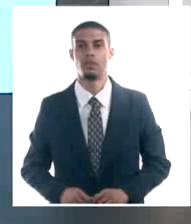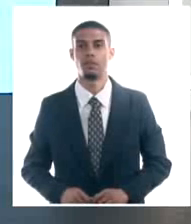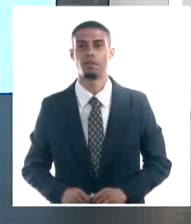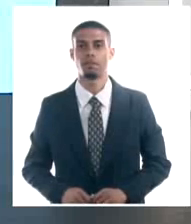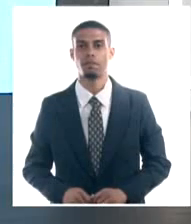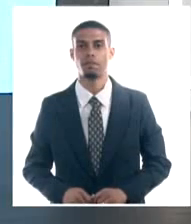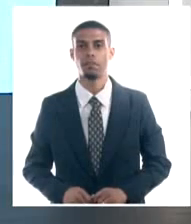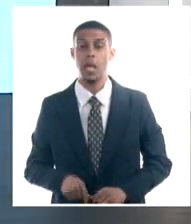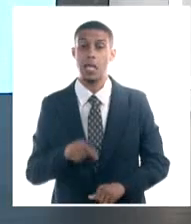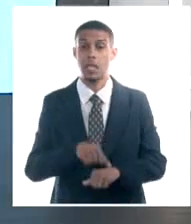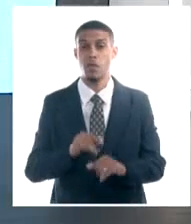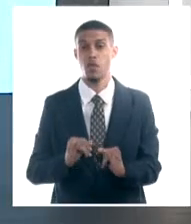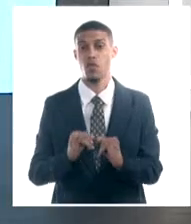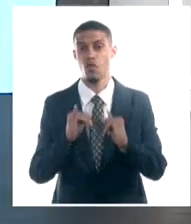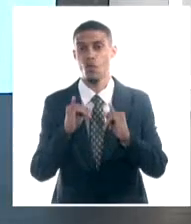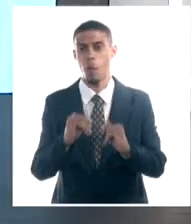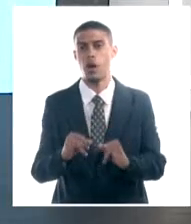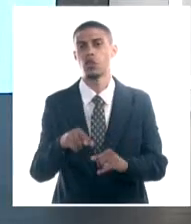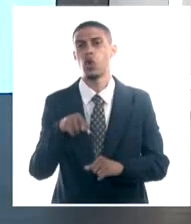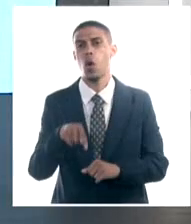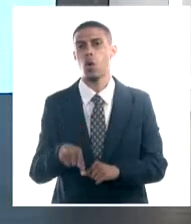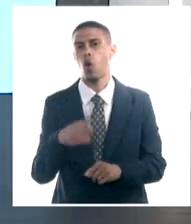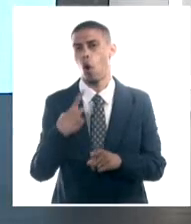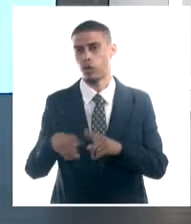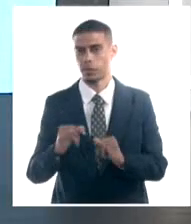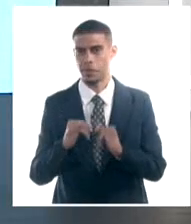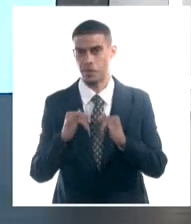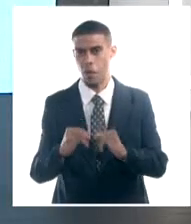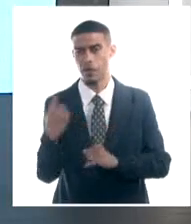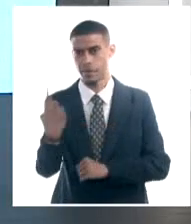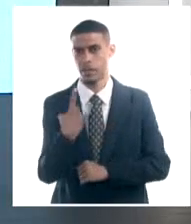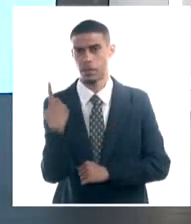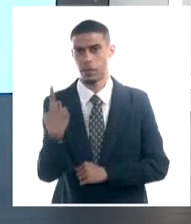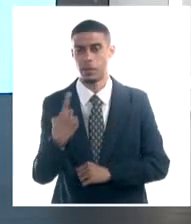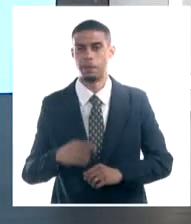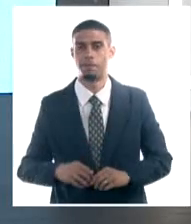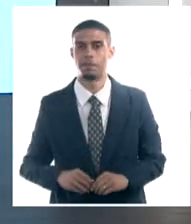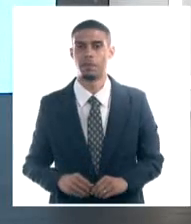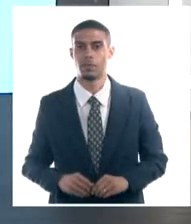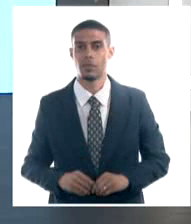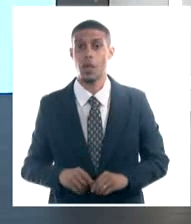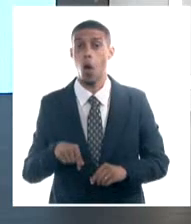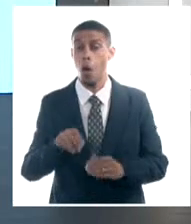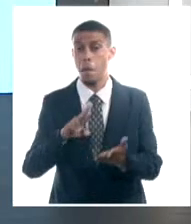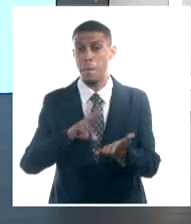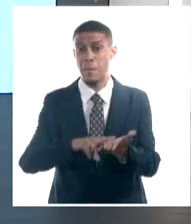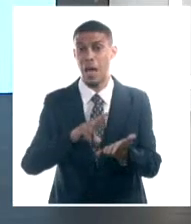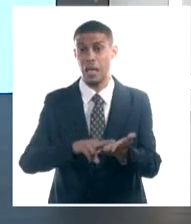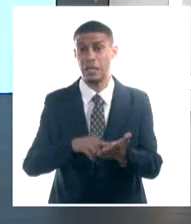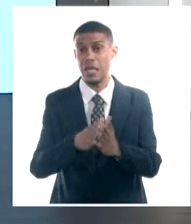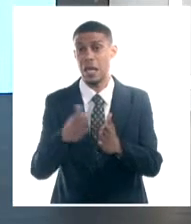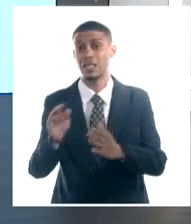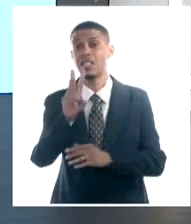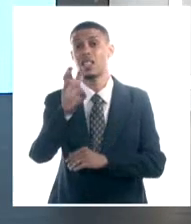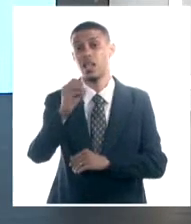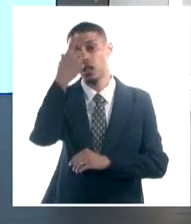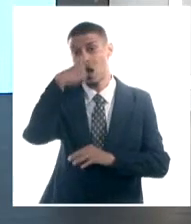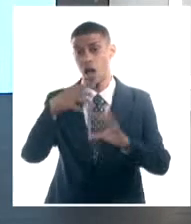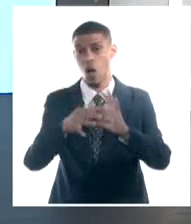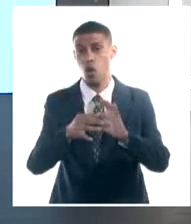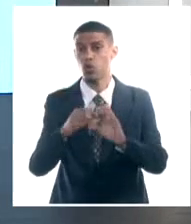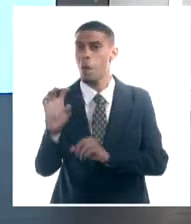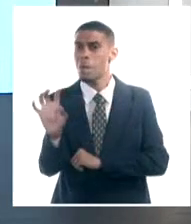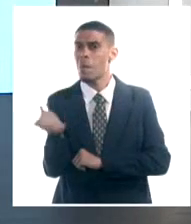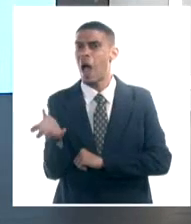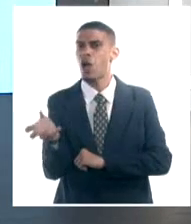Tiempo para nuestro rápido repaso por otras informaciones del ámbito nacional. Desde este martes y hasta el 30 de agosto, los bancos